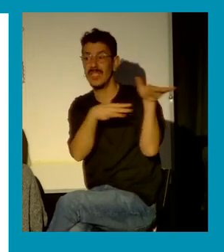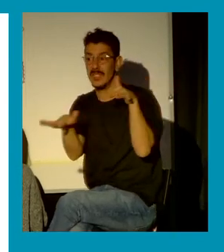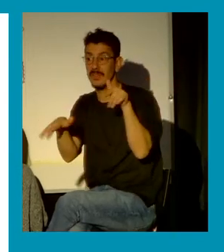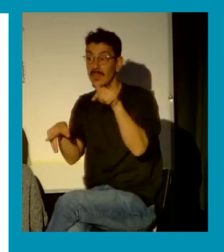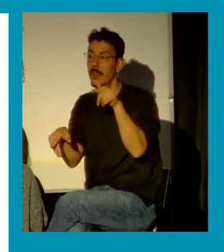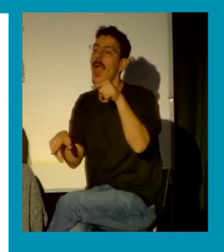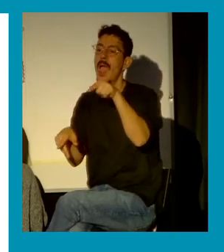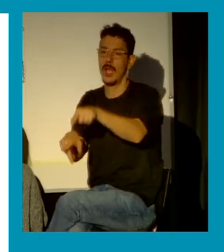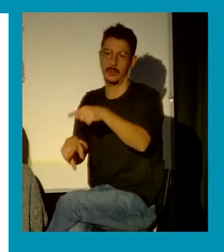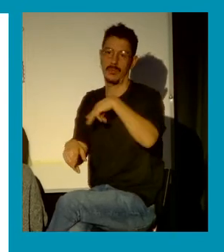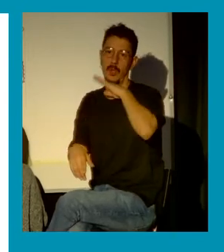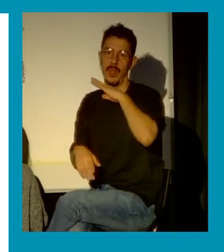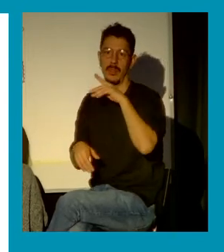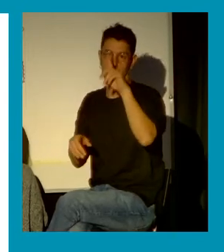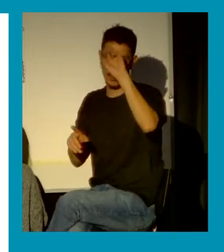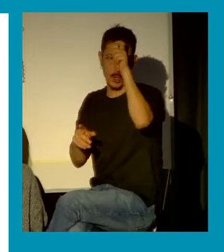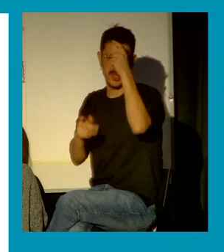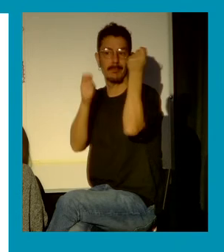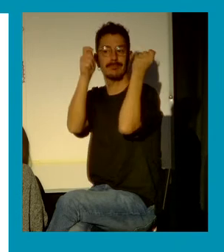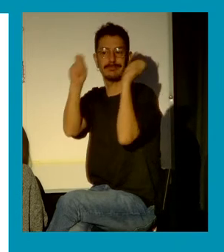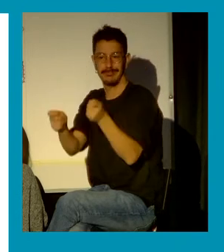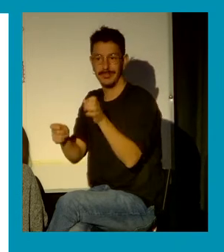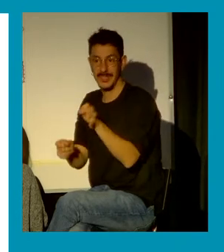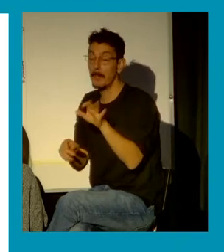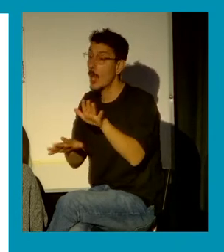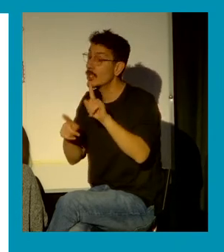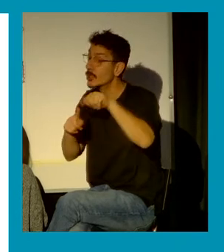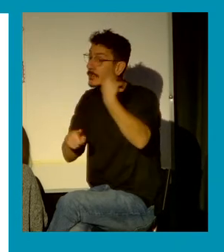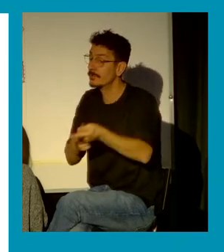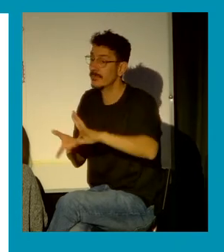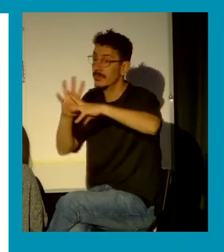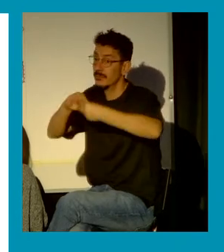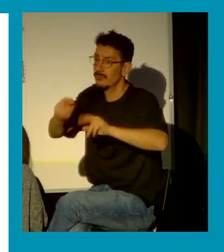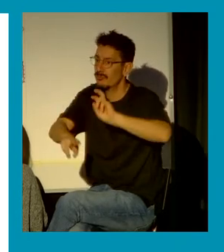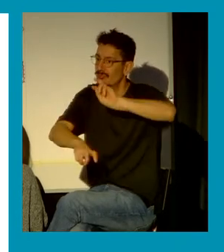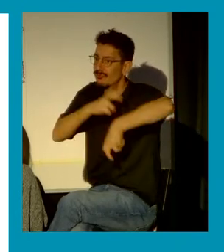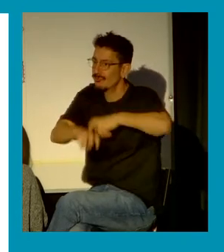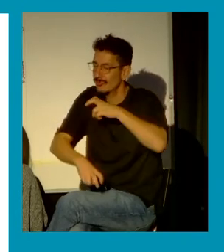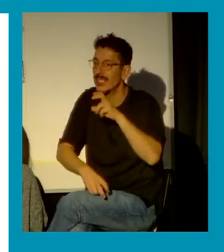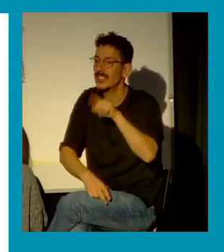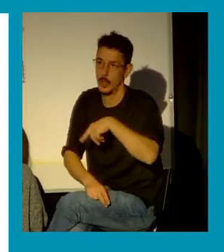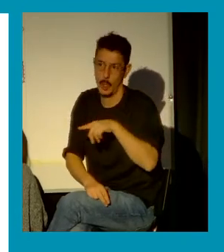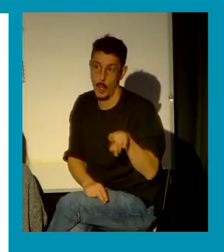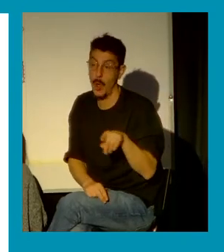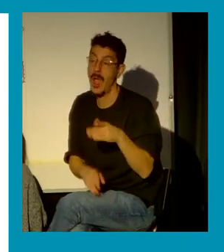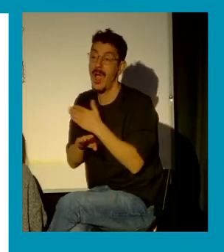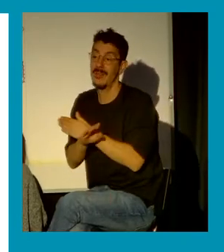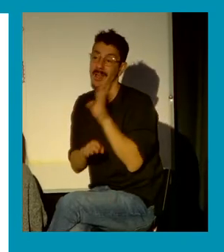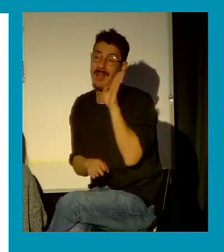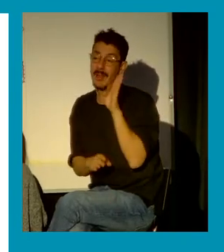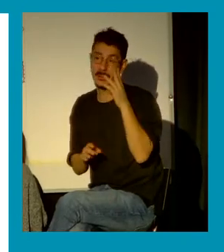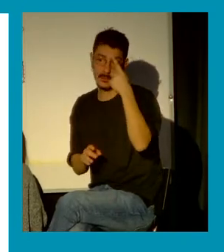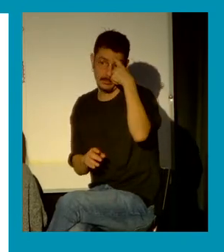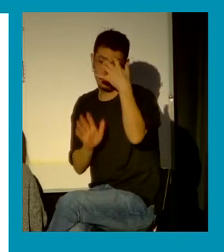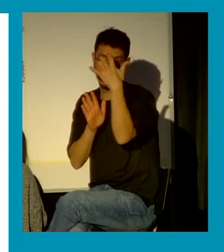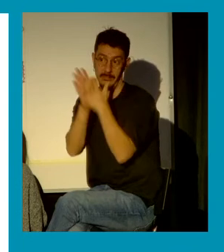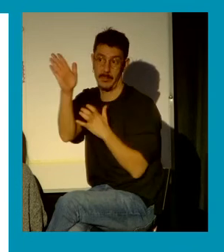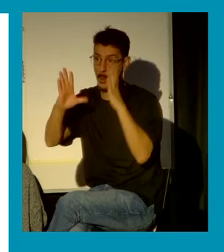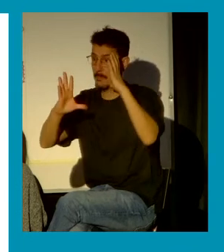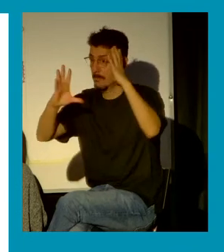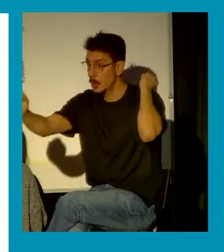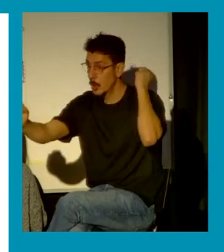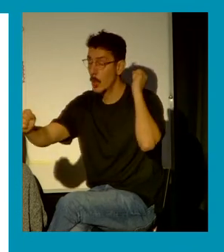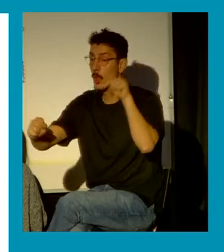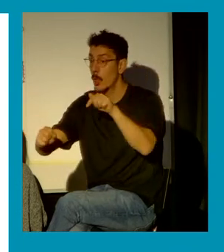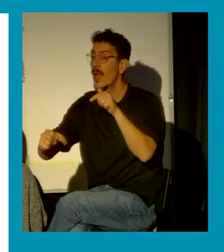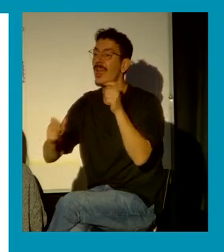pero vamos a ver si esto significa una transformación lo decía con el tema de los protocolos los protocolos están generando también